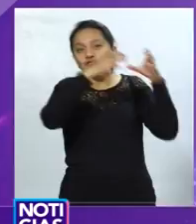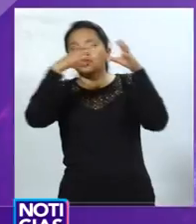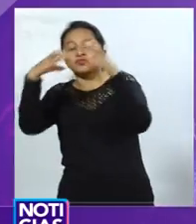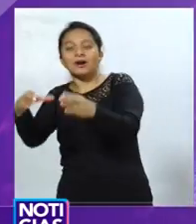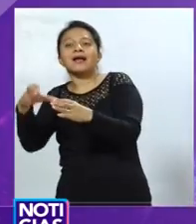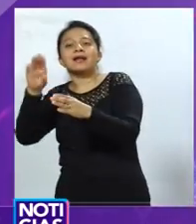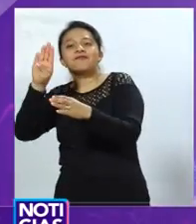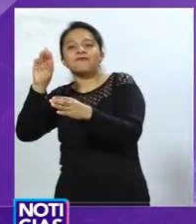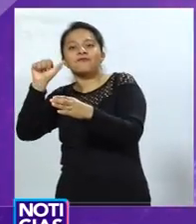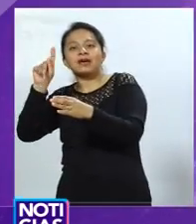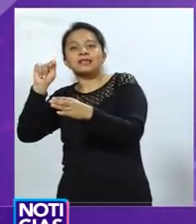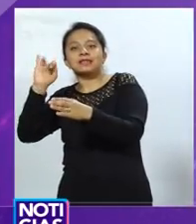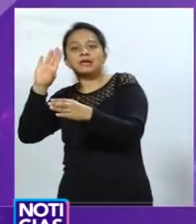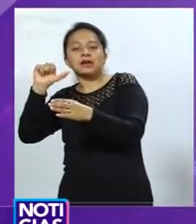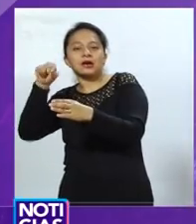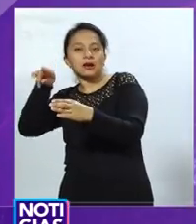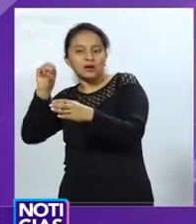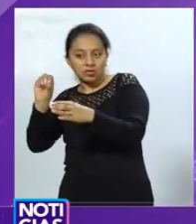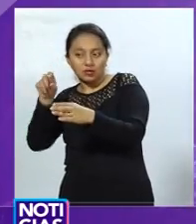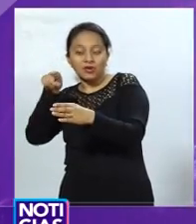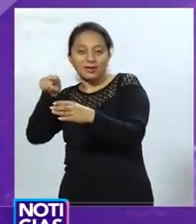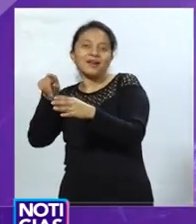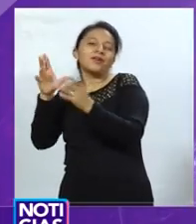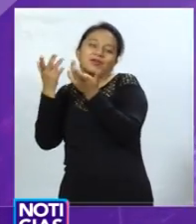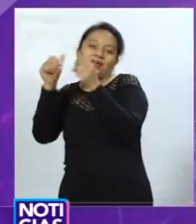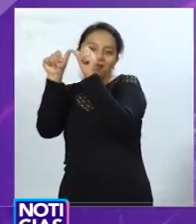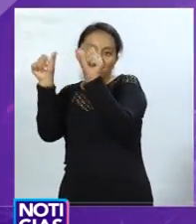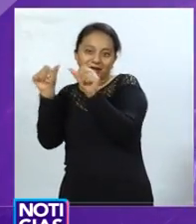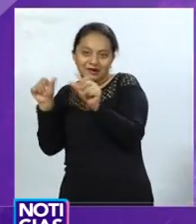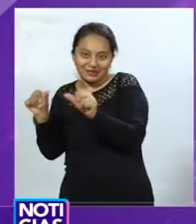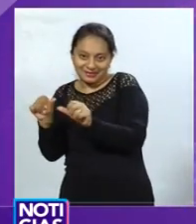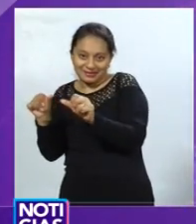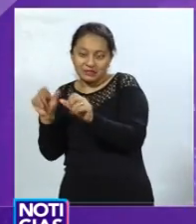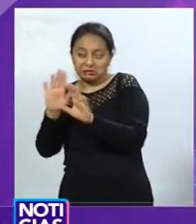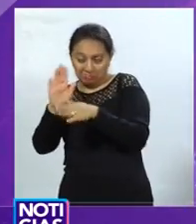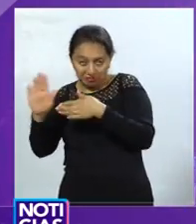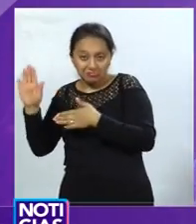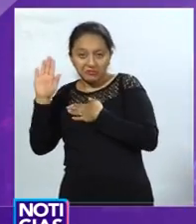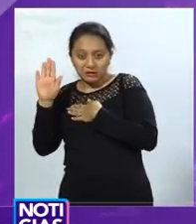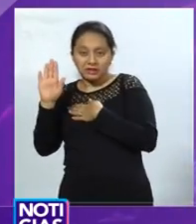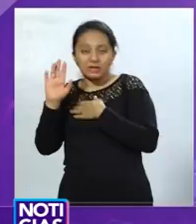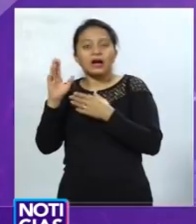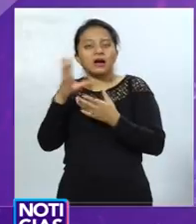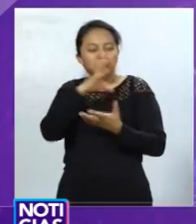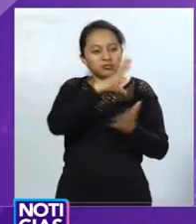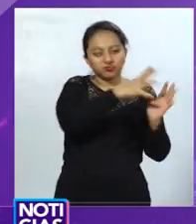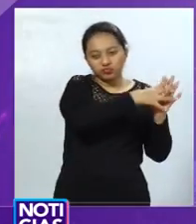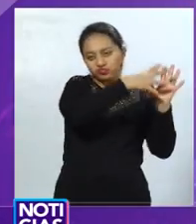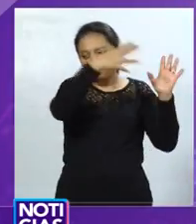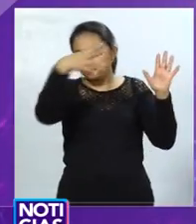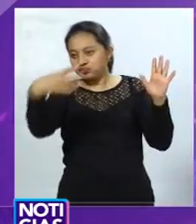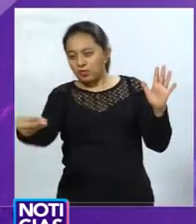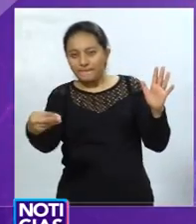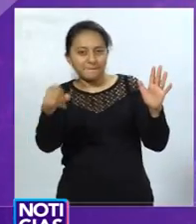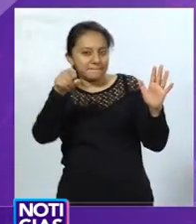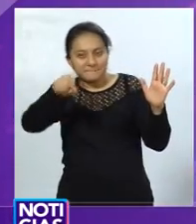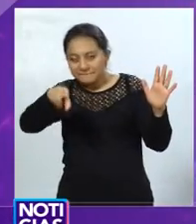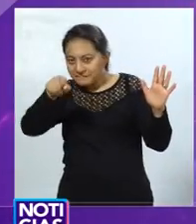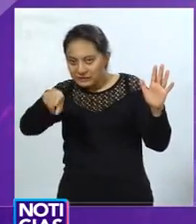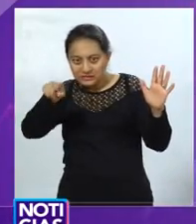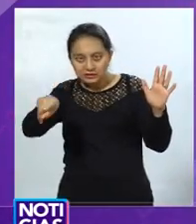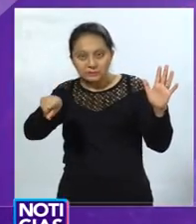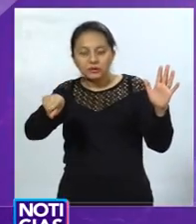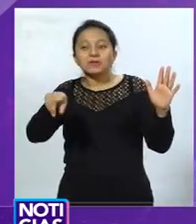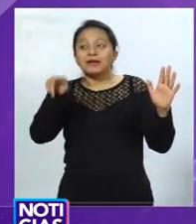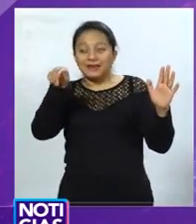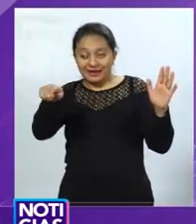y él se comprometió a recrearnos un nacimiento con las mismas características del que se va al Vaticano, y es el que vamos a